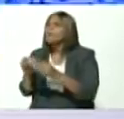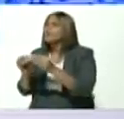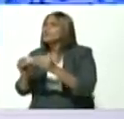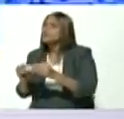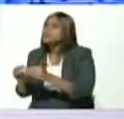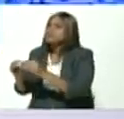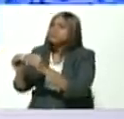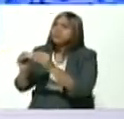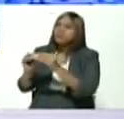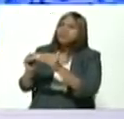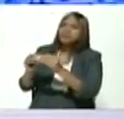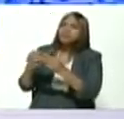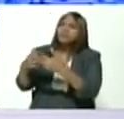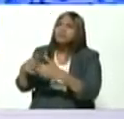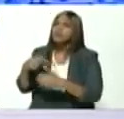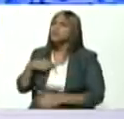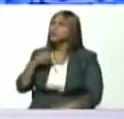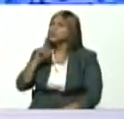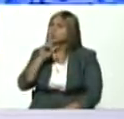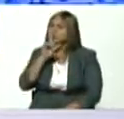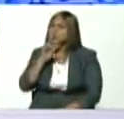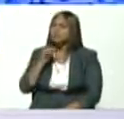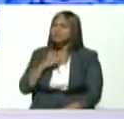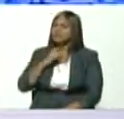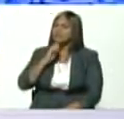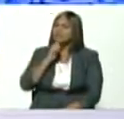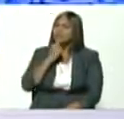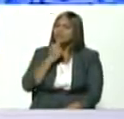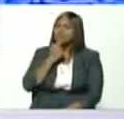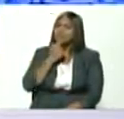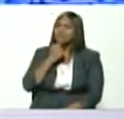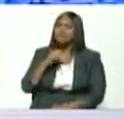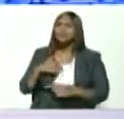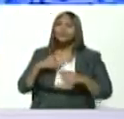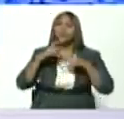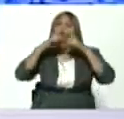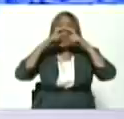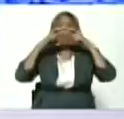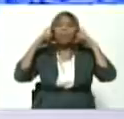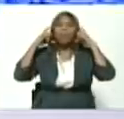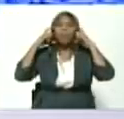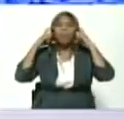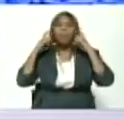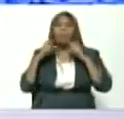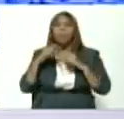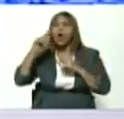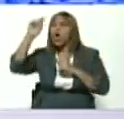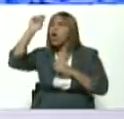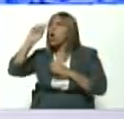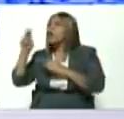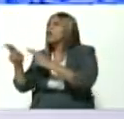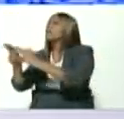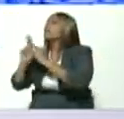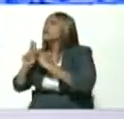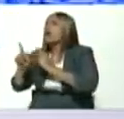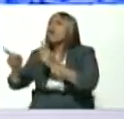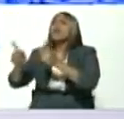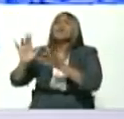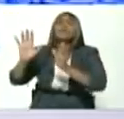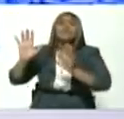línea de producción calladito como ahorita tapabocas me pongo tapabocas le quito la gorra a